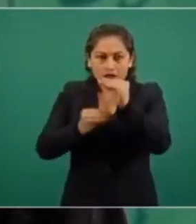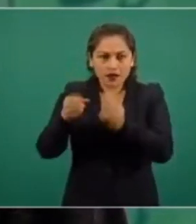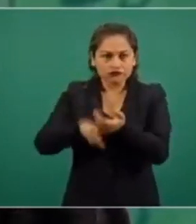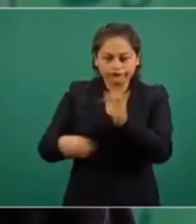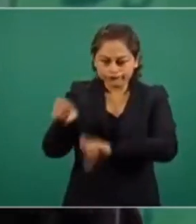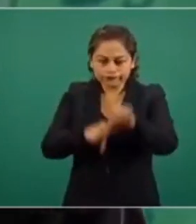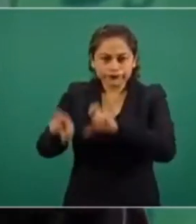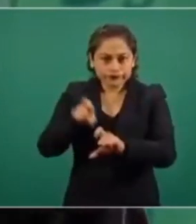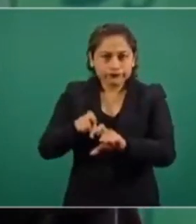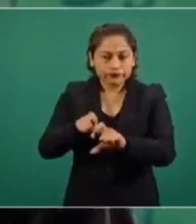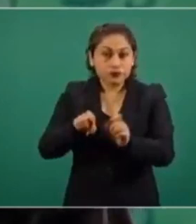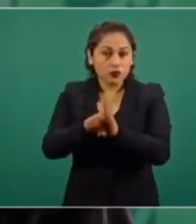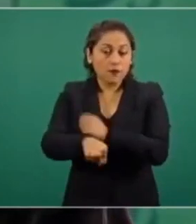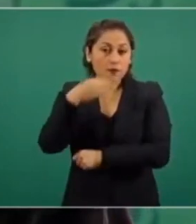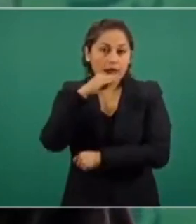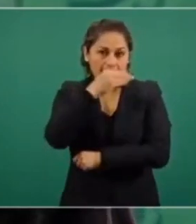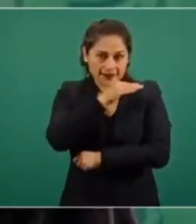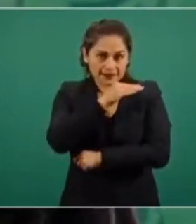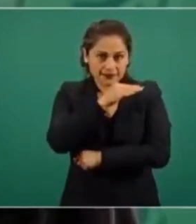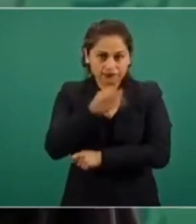del maíz transgénico,